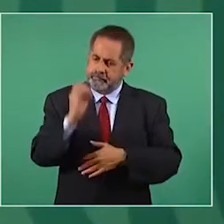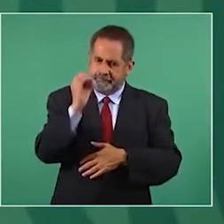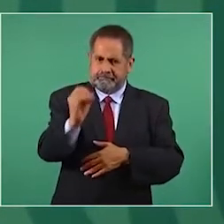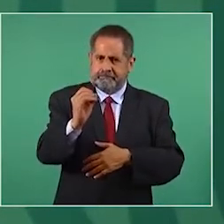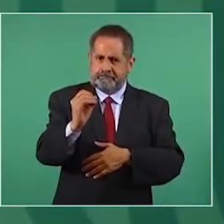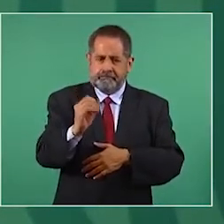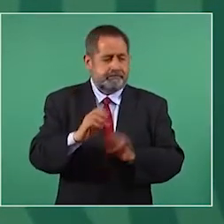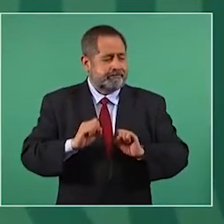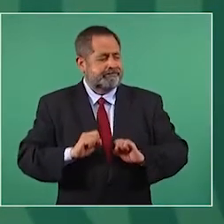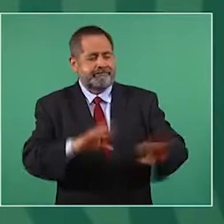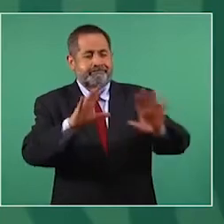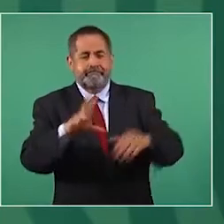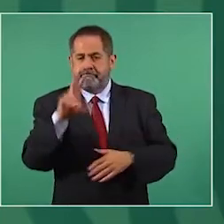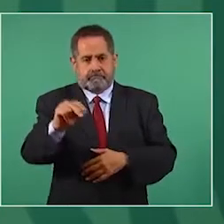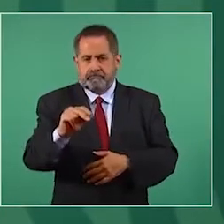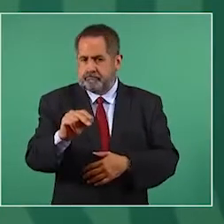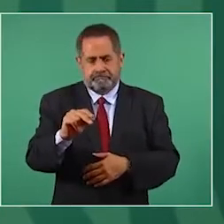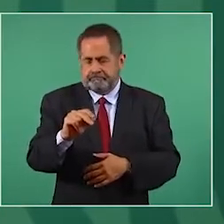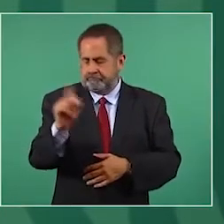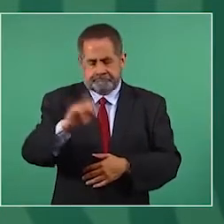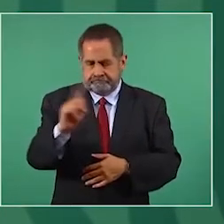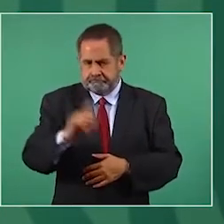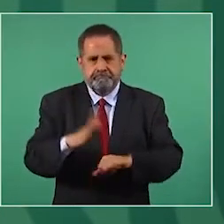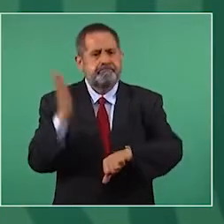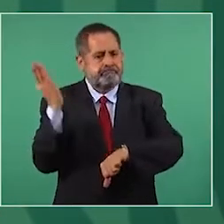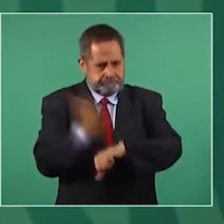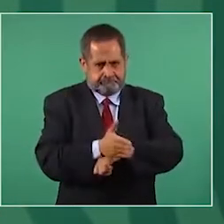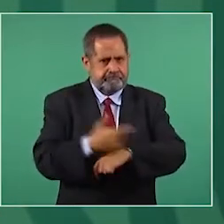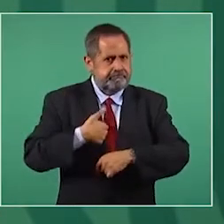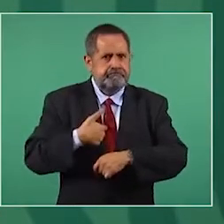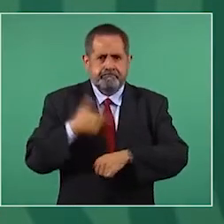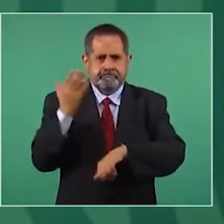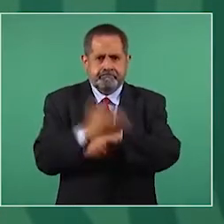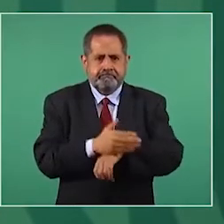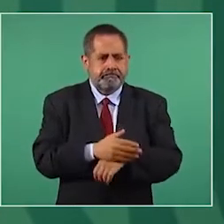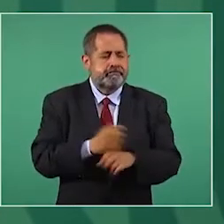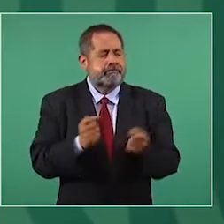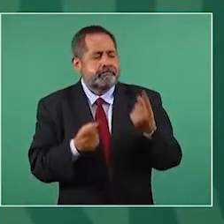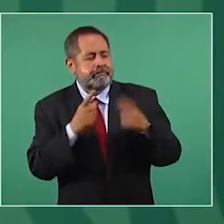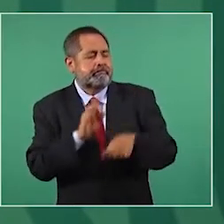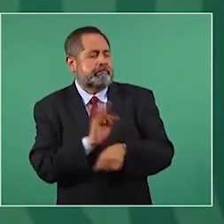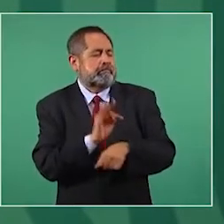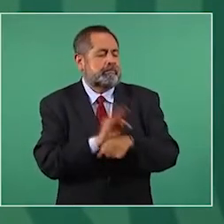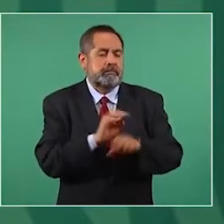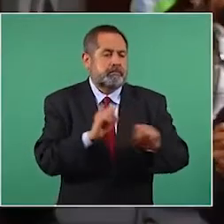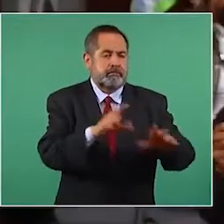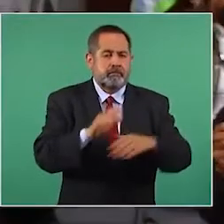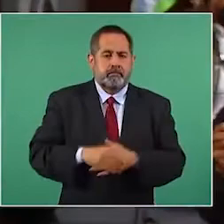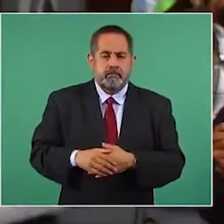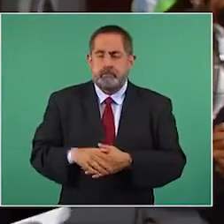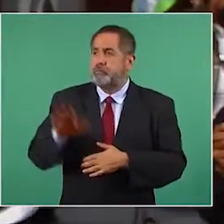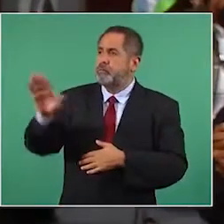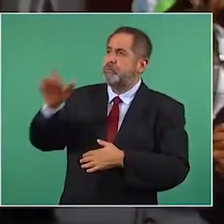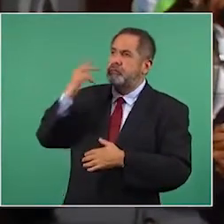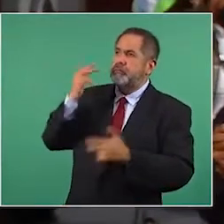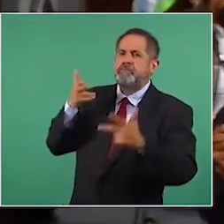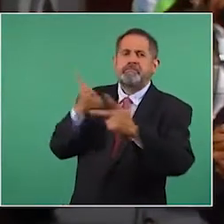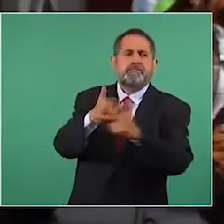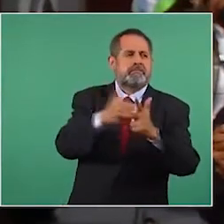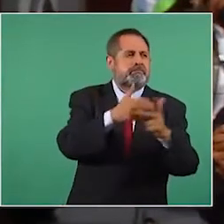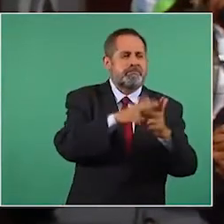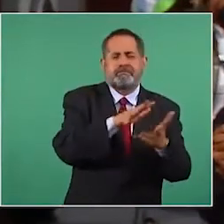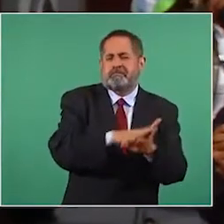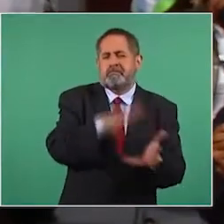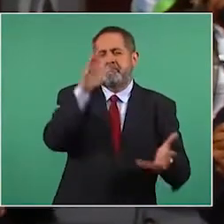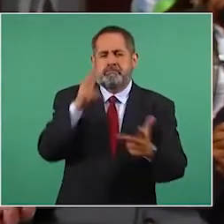impunidad, ya no hay privilegiados. Me refiero a los asesinatos en este país, la mayor